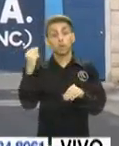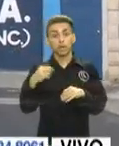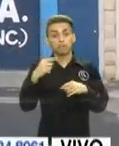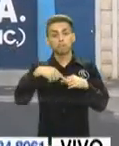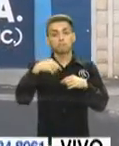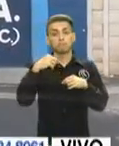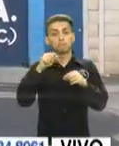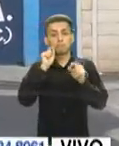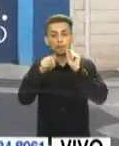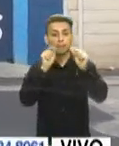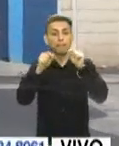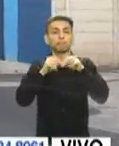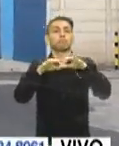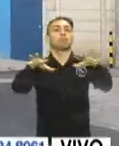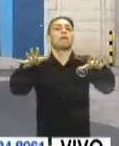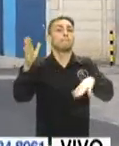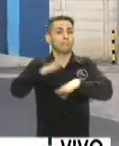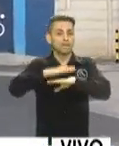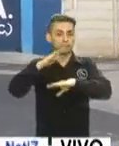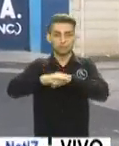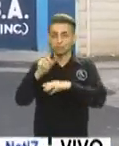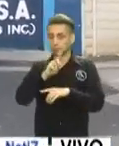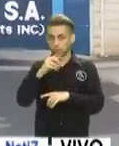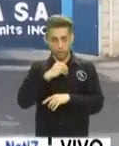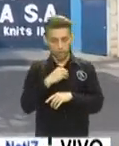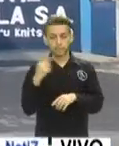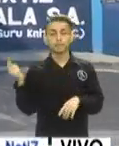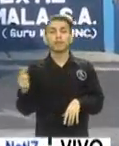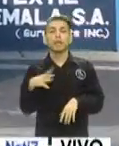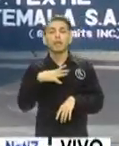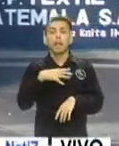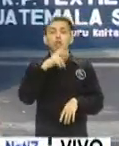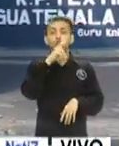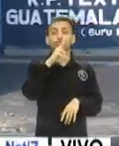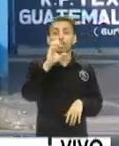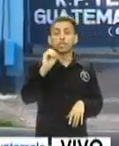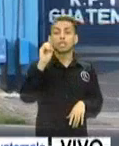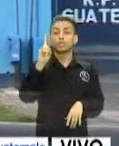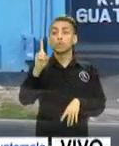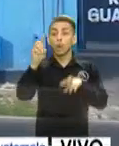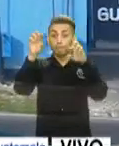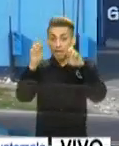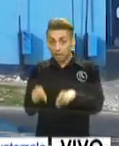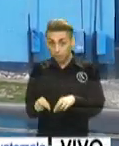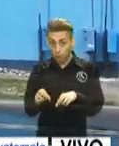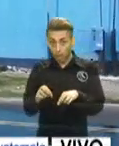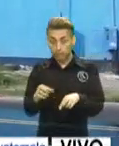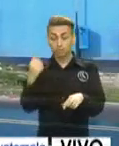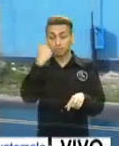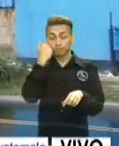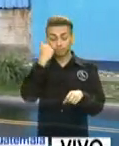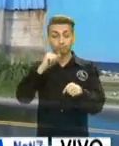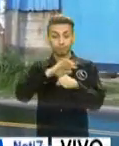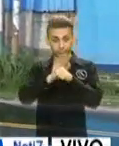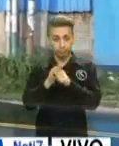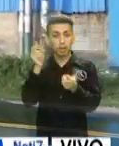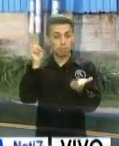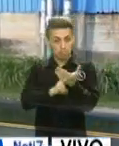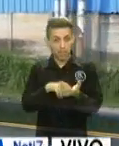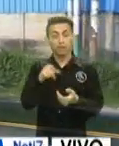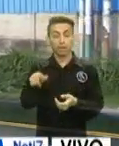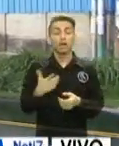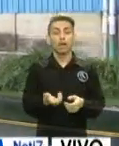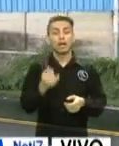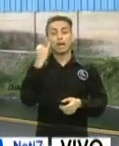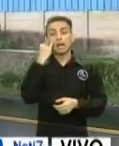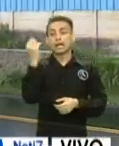En torno a los 201 casos que se hizo referencia por parte de autoridades de salud, el Instituto Guatemalteco